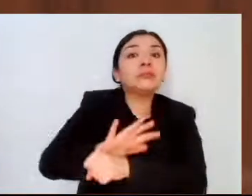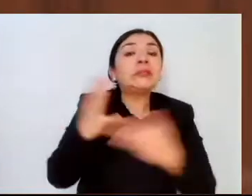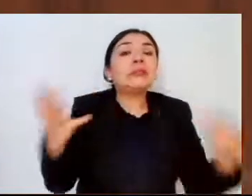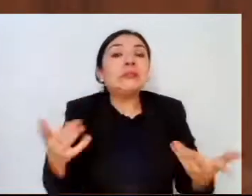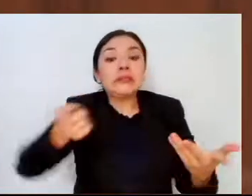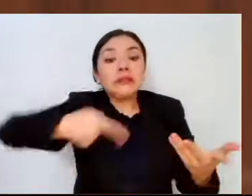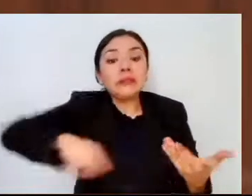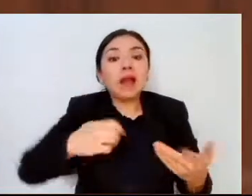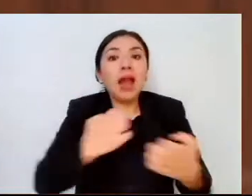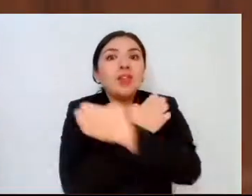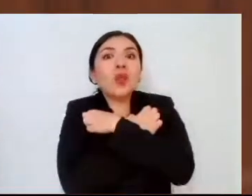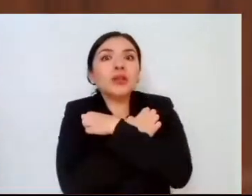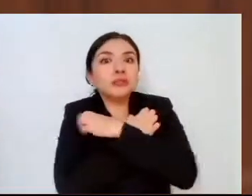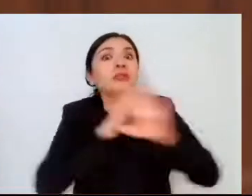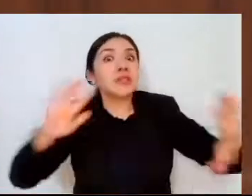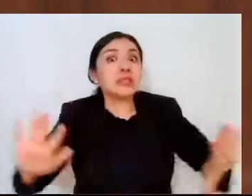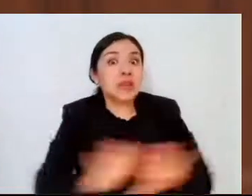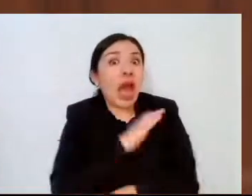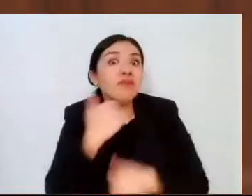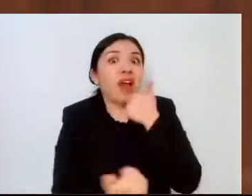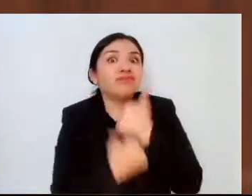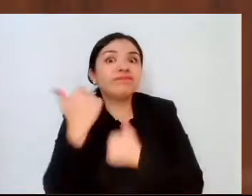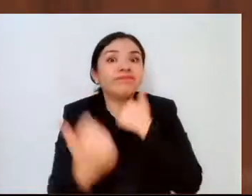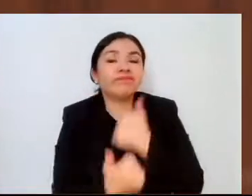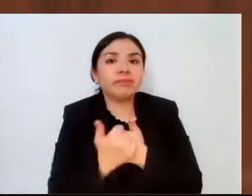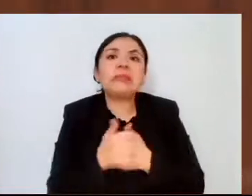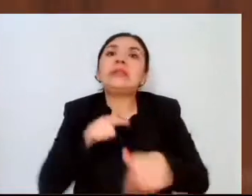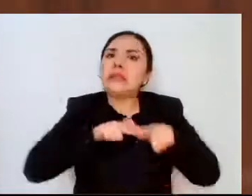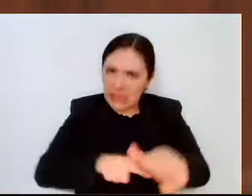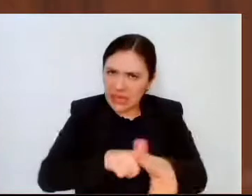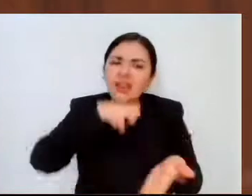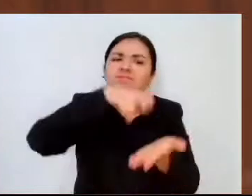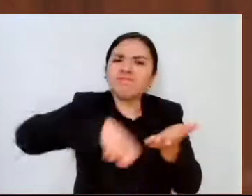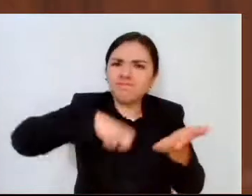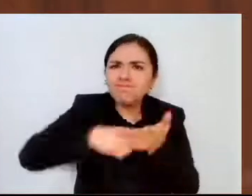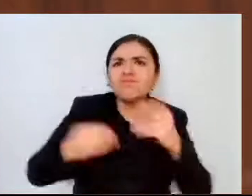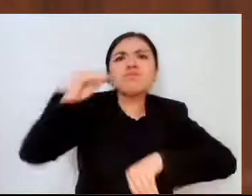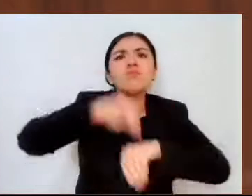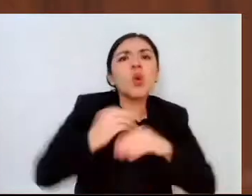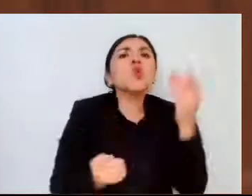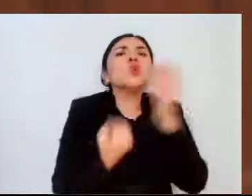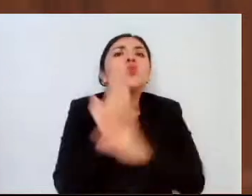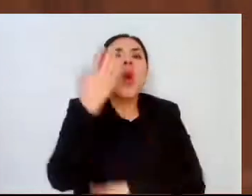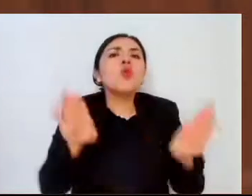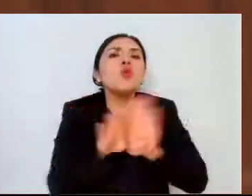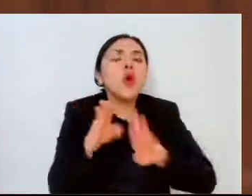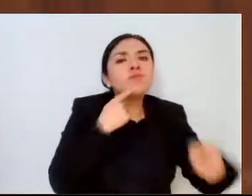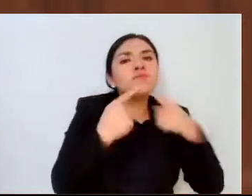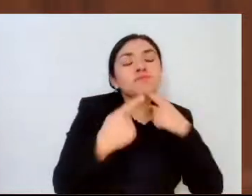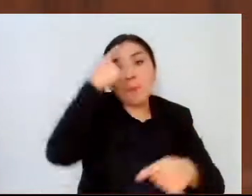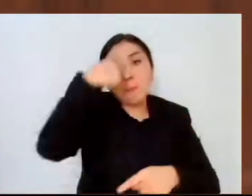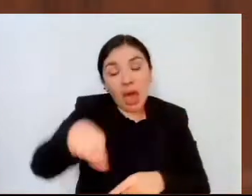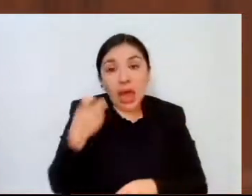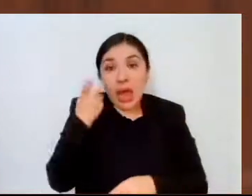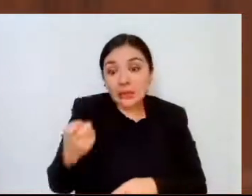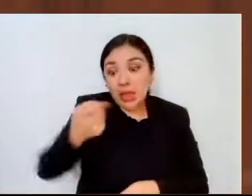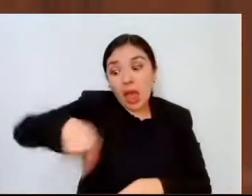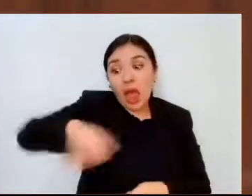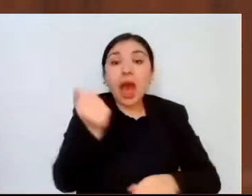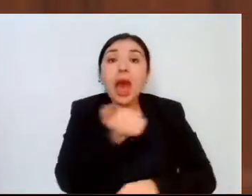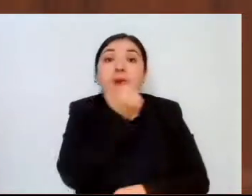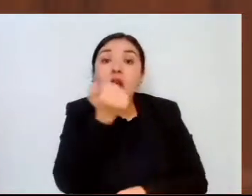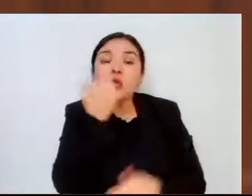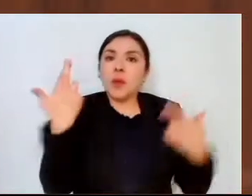al sector educativo. Continuamos perfeccionando, innovando y mejorando para que nuestros estudiantes y